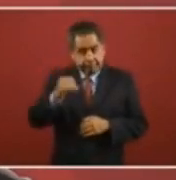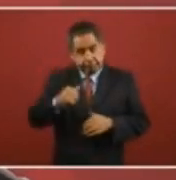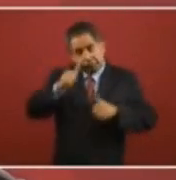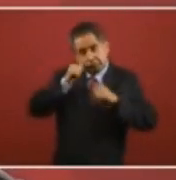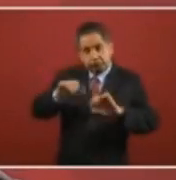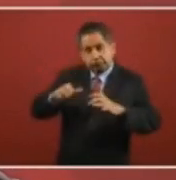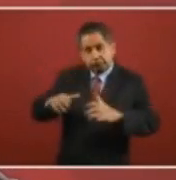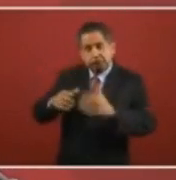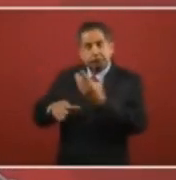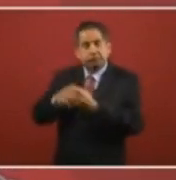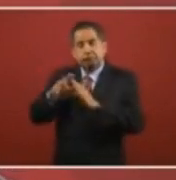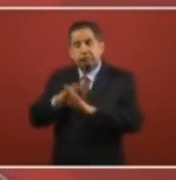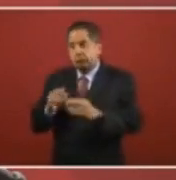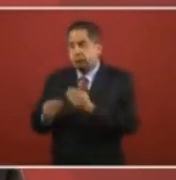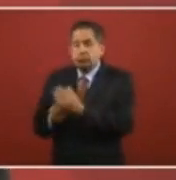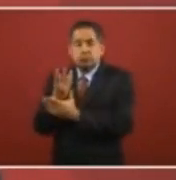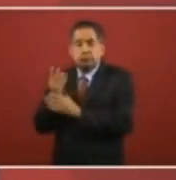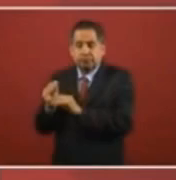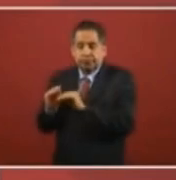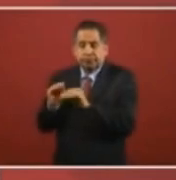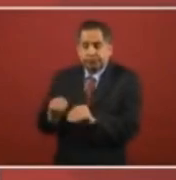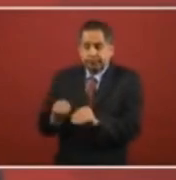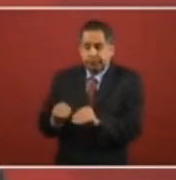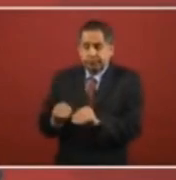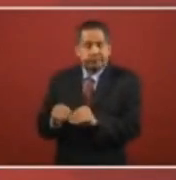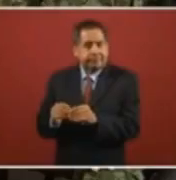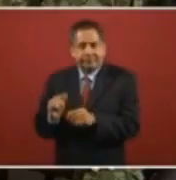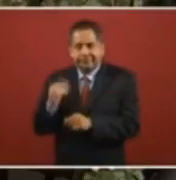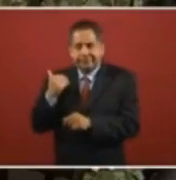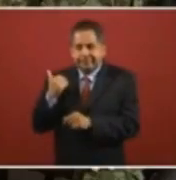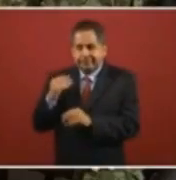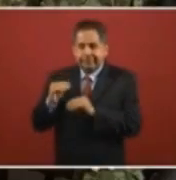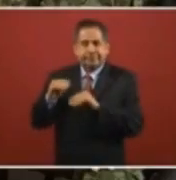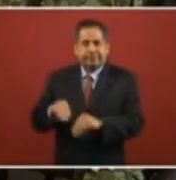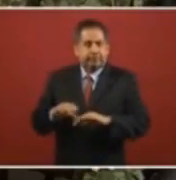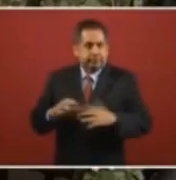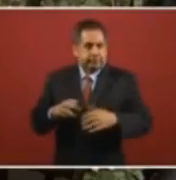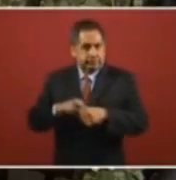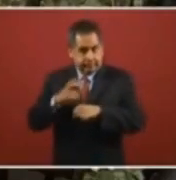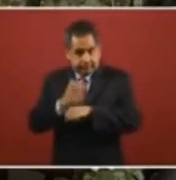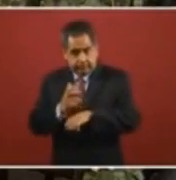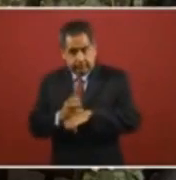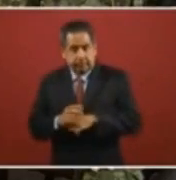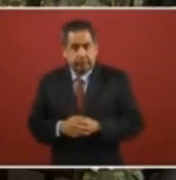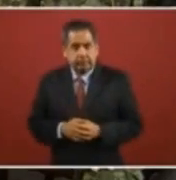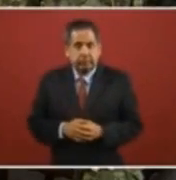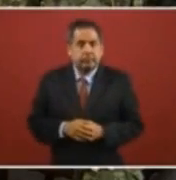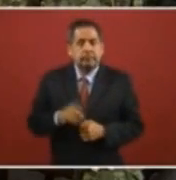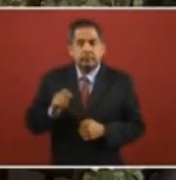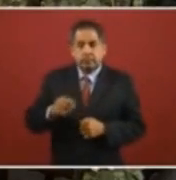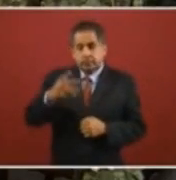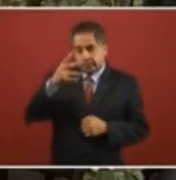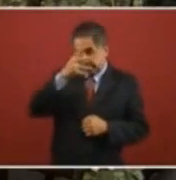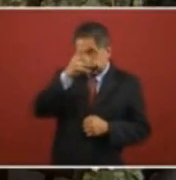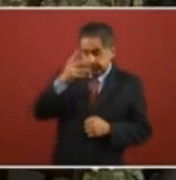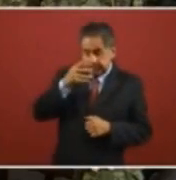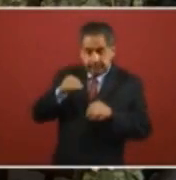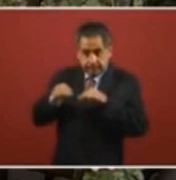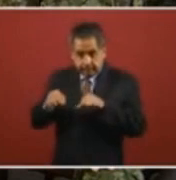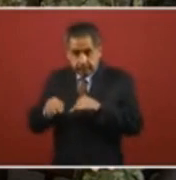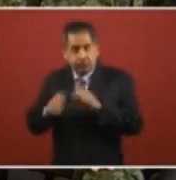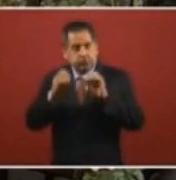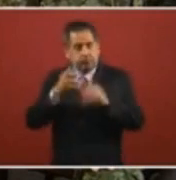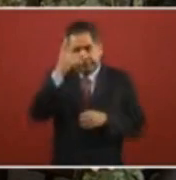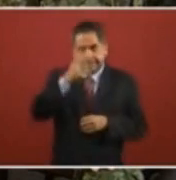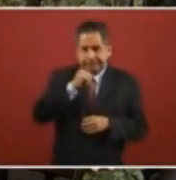atención a los migrantes de recién llegada a los Estados Unidos. Tienes los que tienen visas de trabajo y tienes los que no tienen